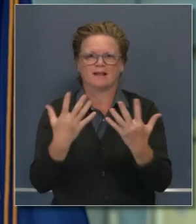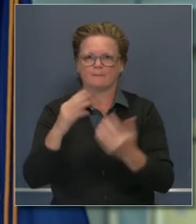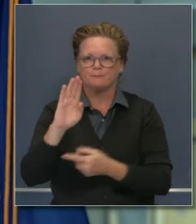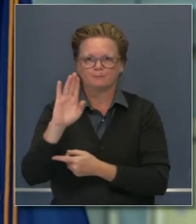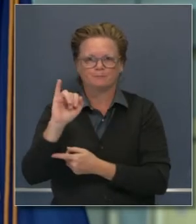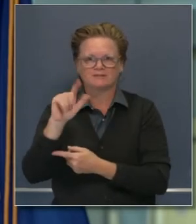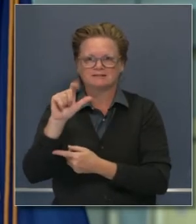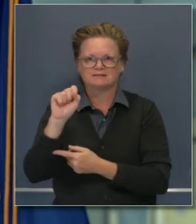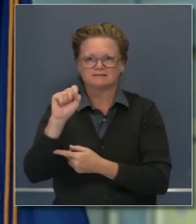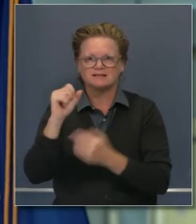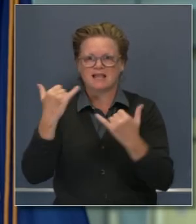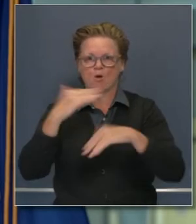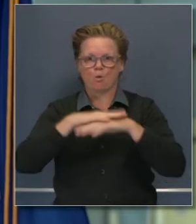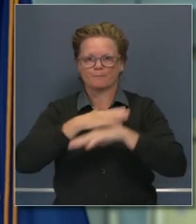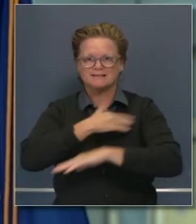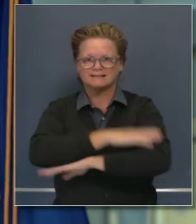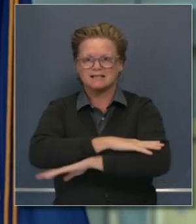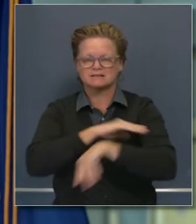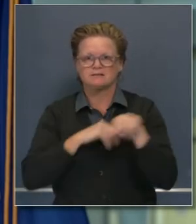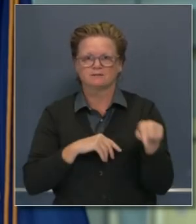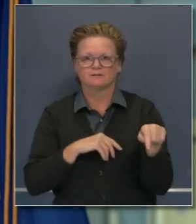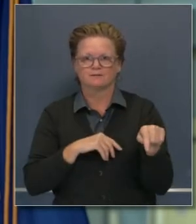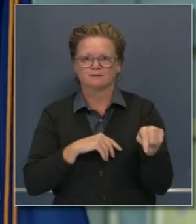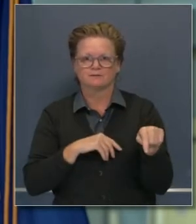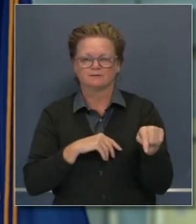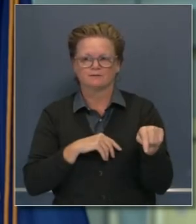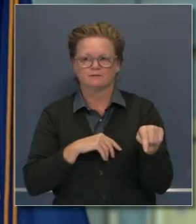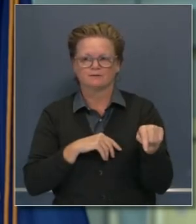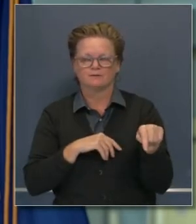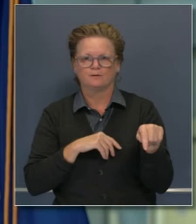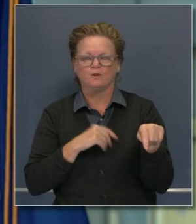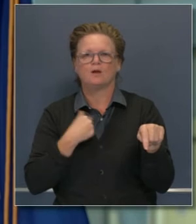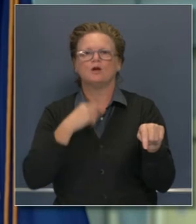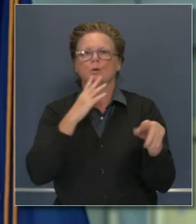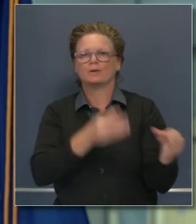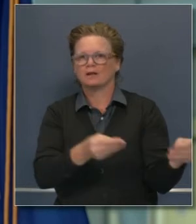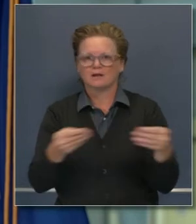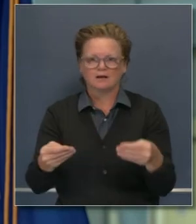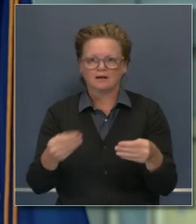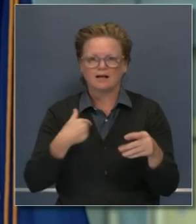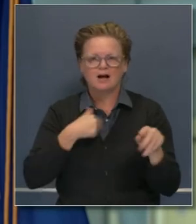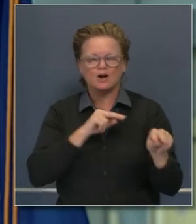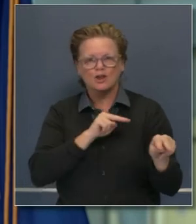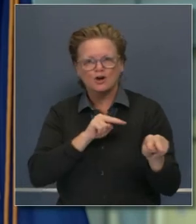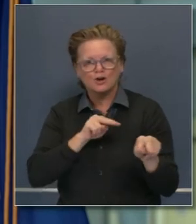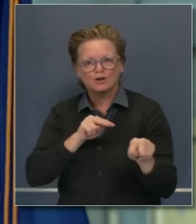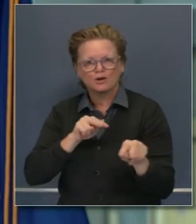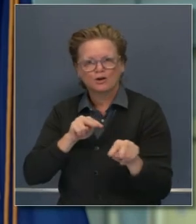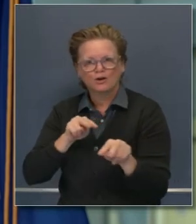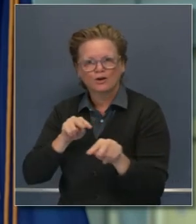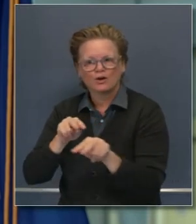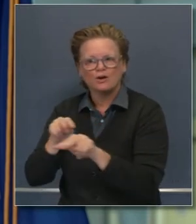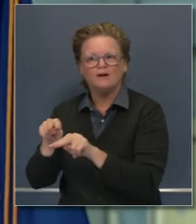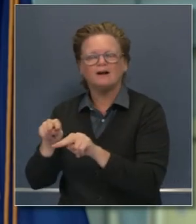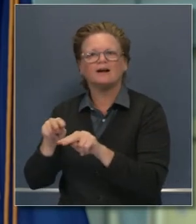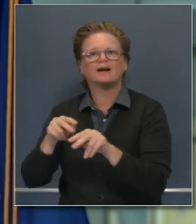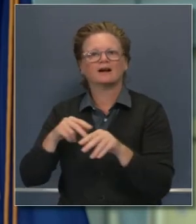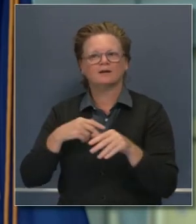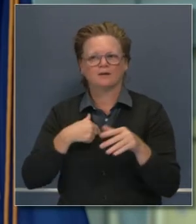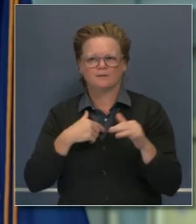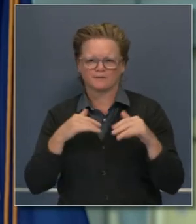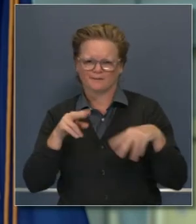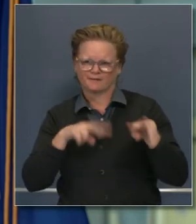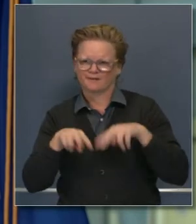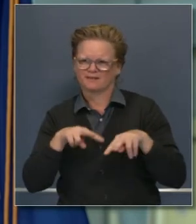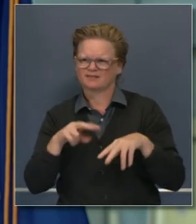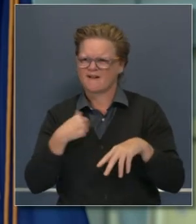proyectos de ley que actualmente estoy revisando minuciosamente. Tengo hasta el final del mes unos